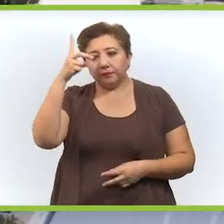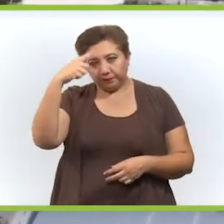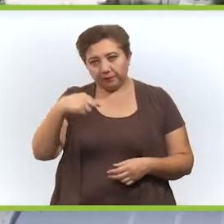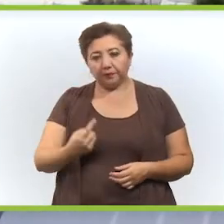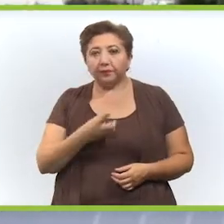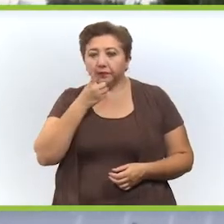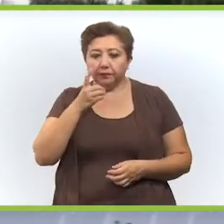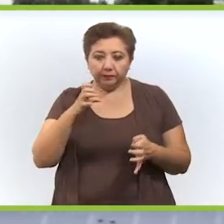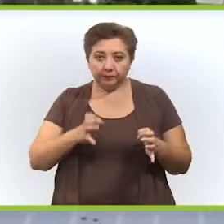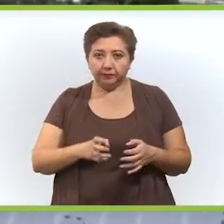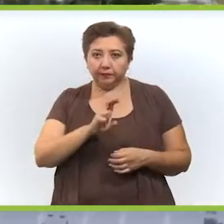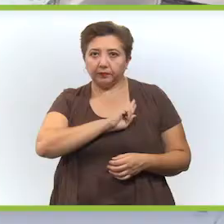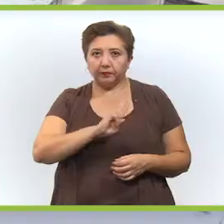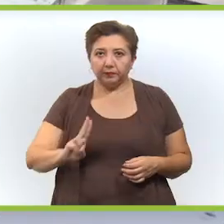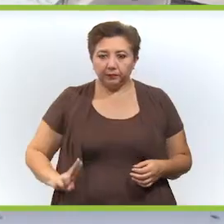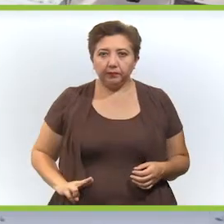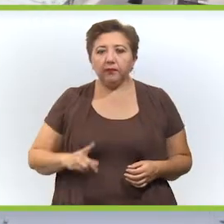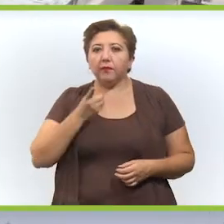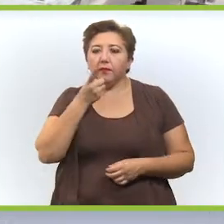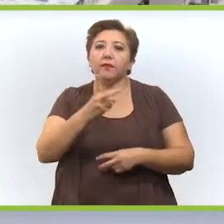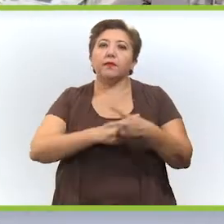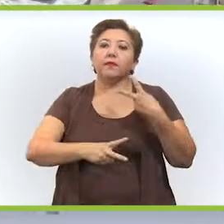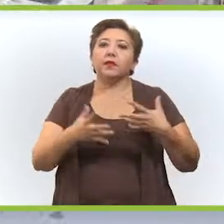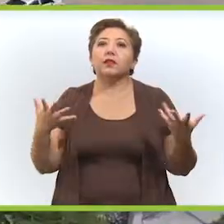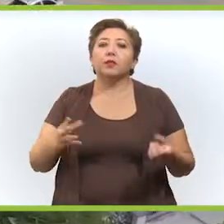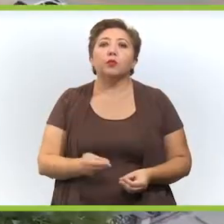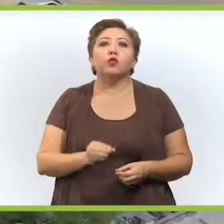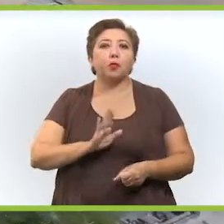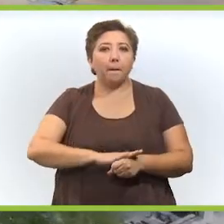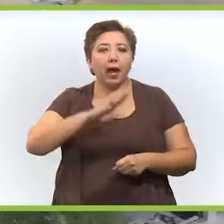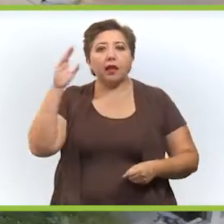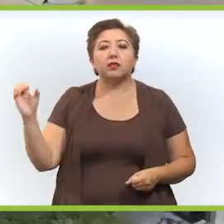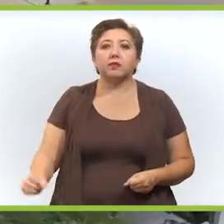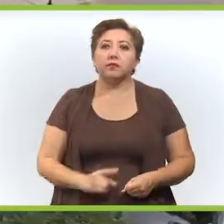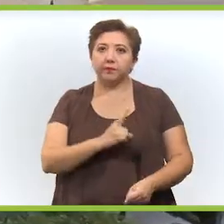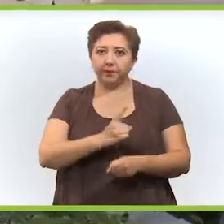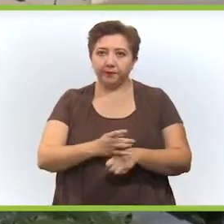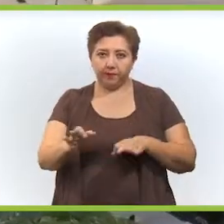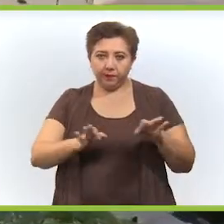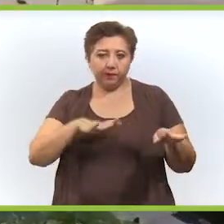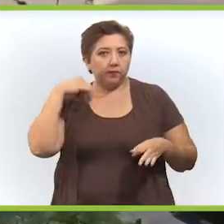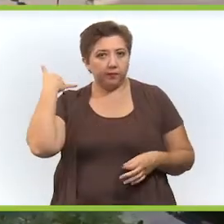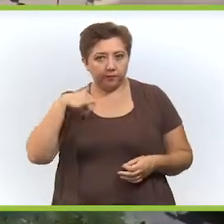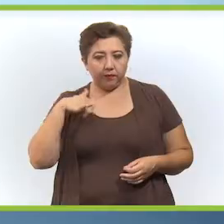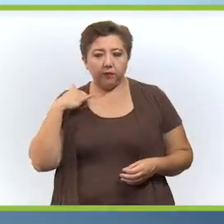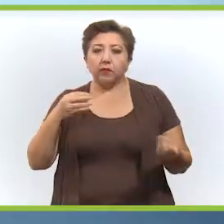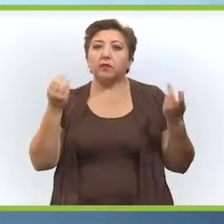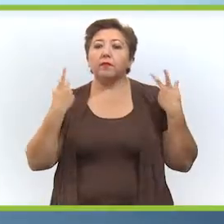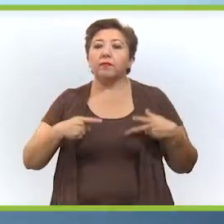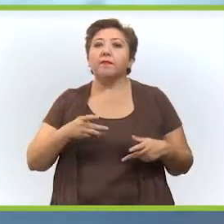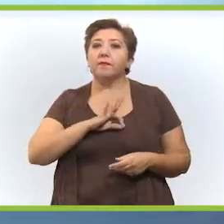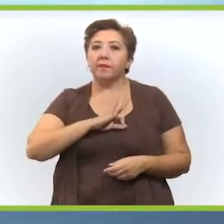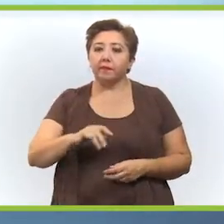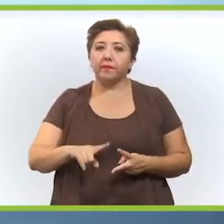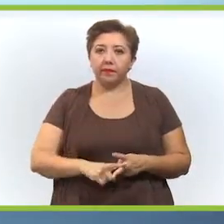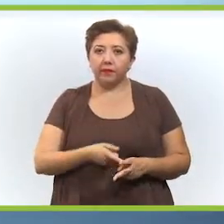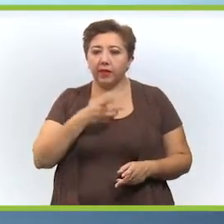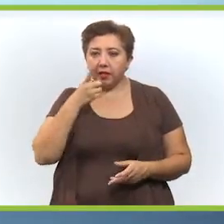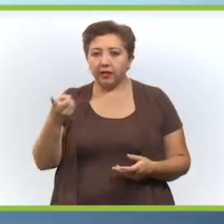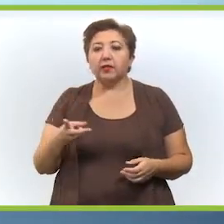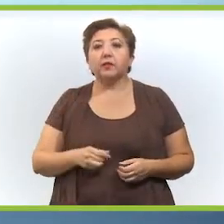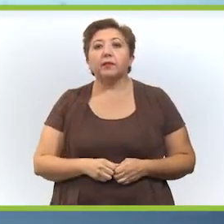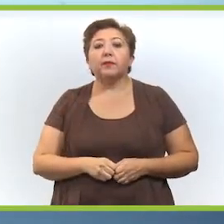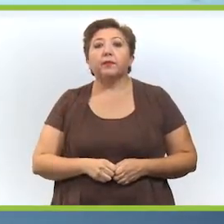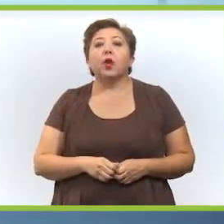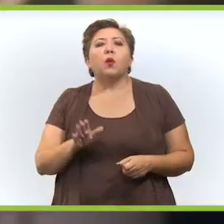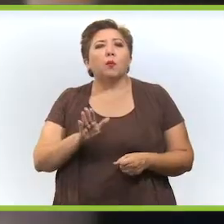logístico va a estar ubicado en Numan y sin duda va a venir a generar muchísimas oportunidades de empleo para los yucatecos, mucha gente que pueda empezar a hacer una